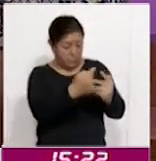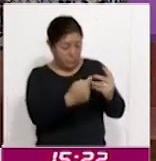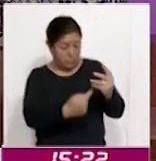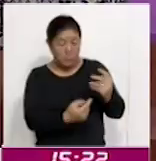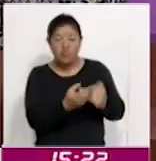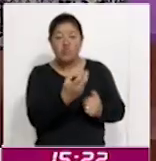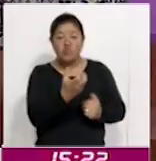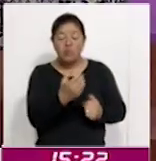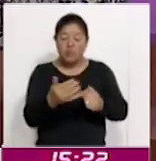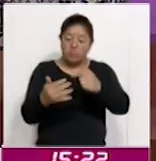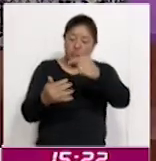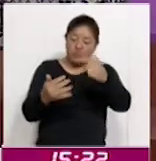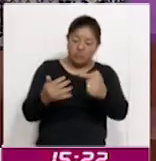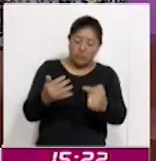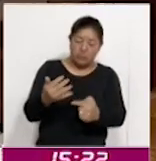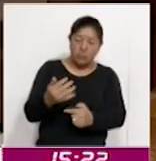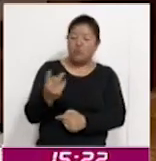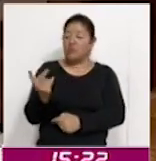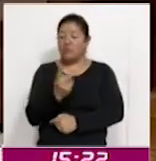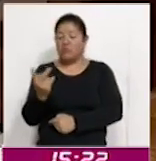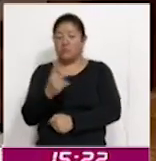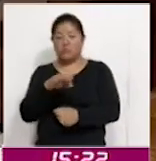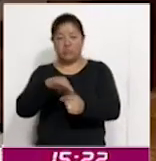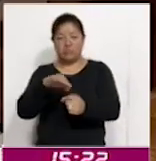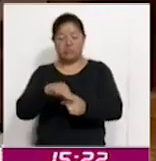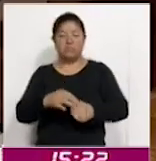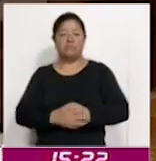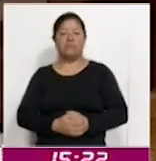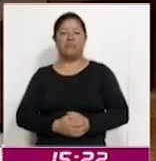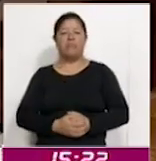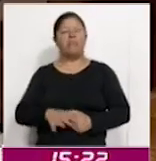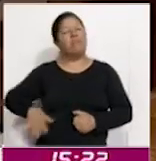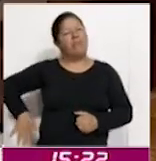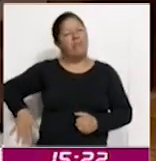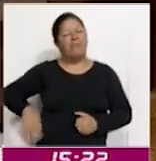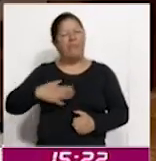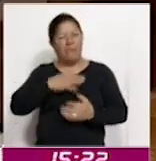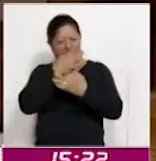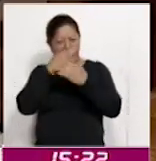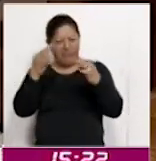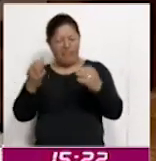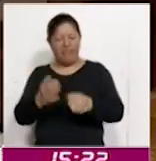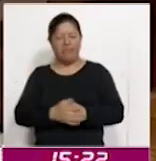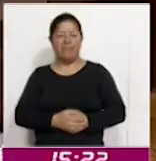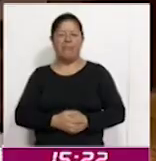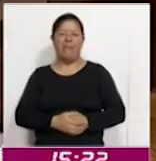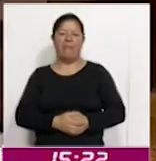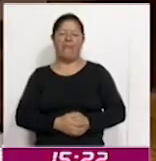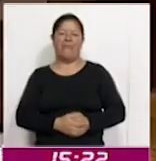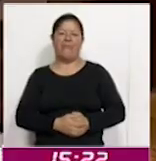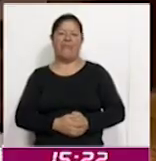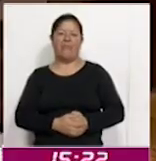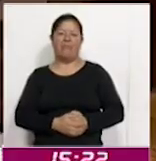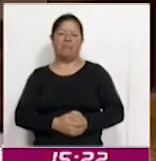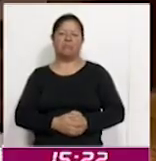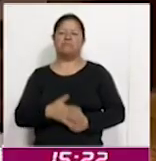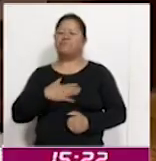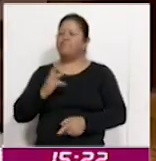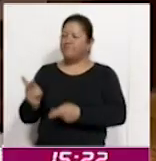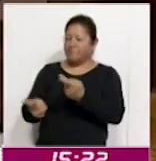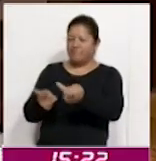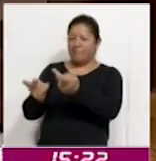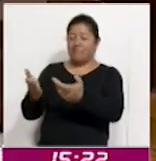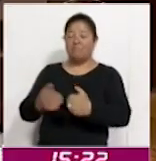los dos tipos de elección. Le preguntaba hace unos instantes, antes de entrar al aire, si ya había algún